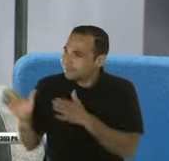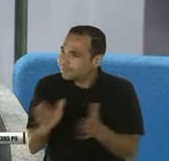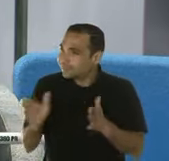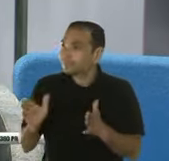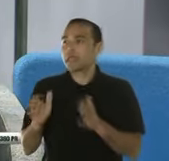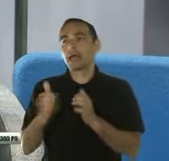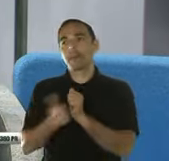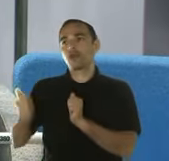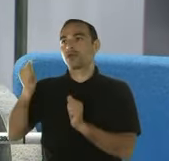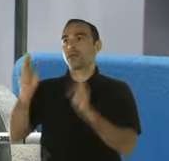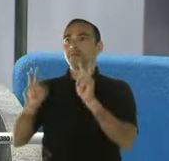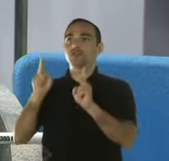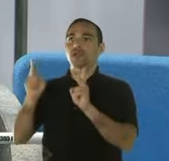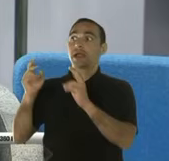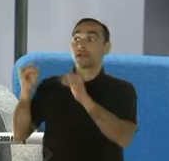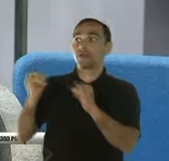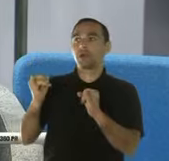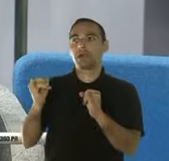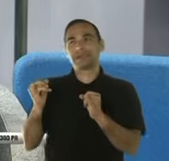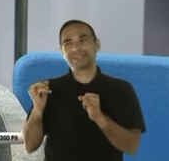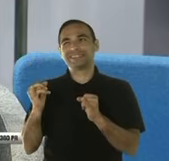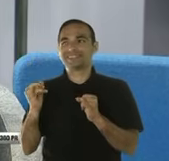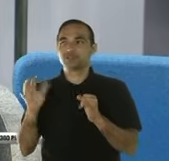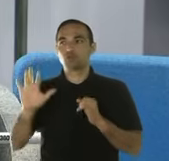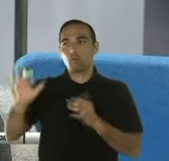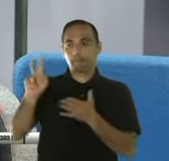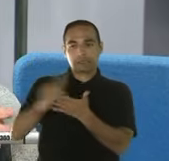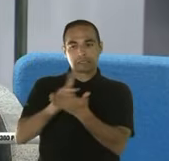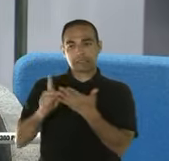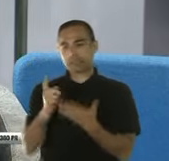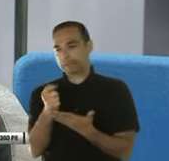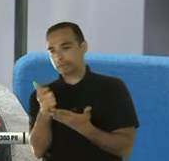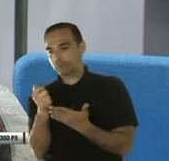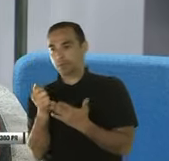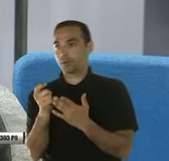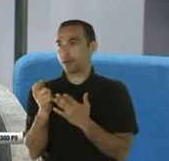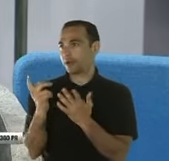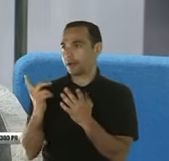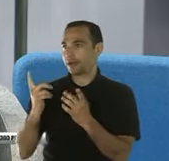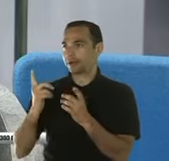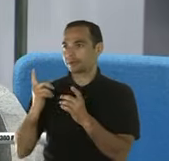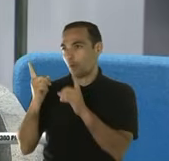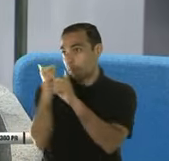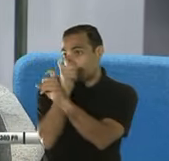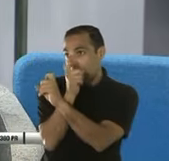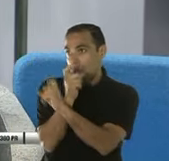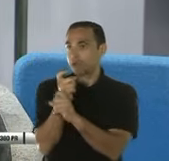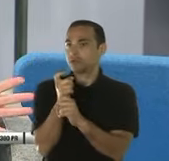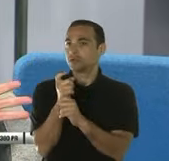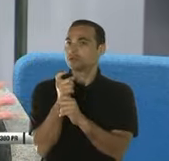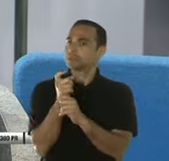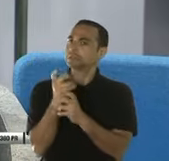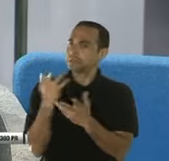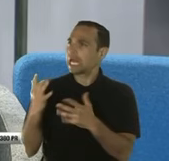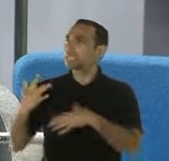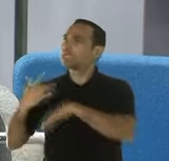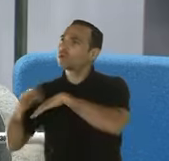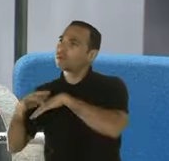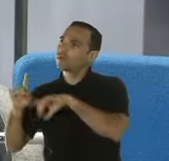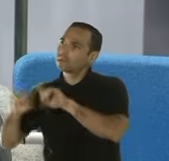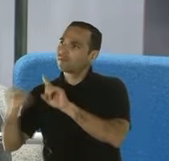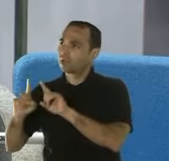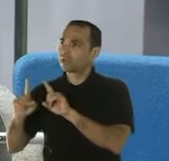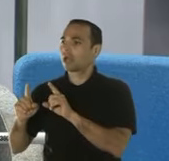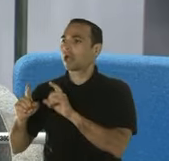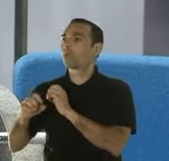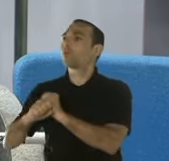¿verdad? Siempre hay personas que tienen una planilla un poquitito más complicada y para ellos está disponible la prórroga, ¿verdad? Pero normalmente los asalariados,